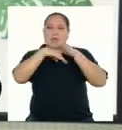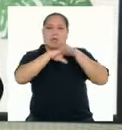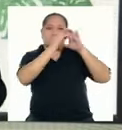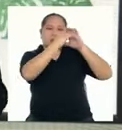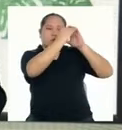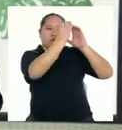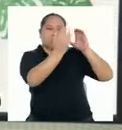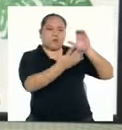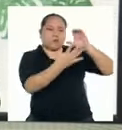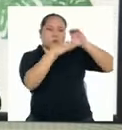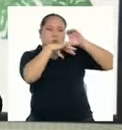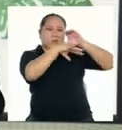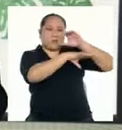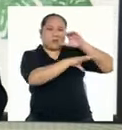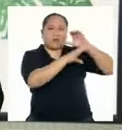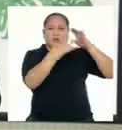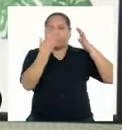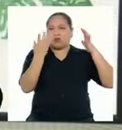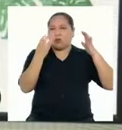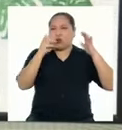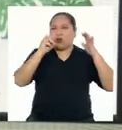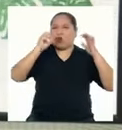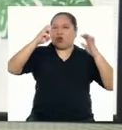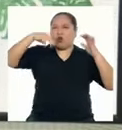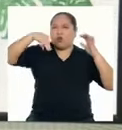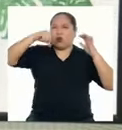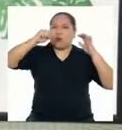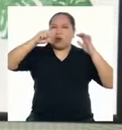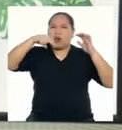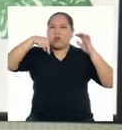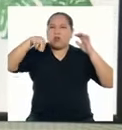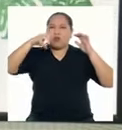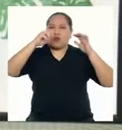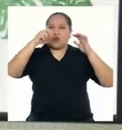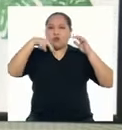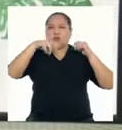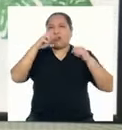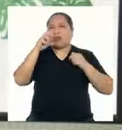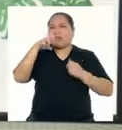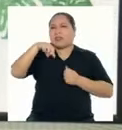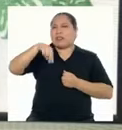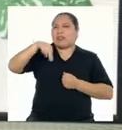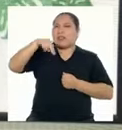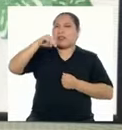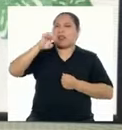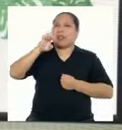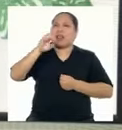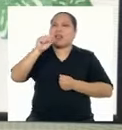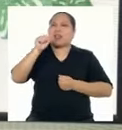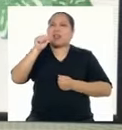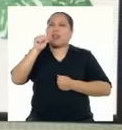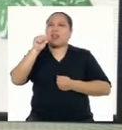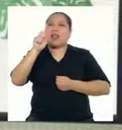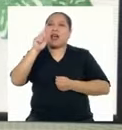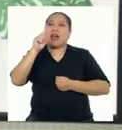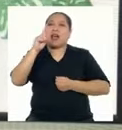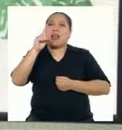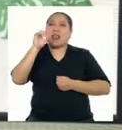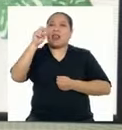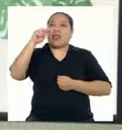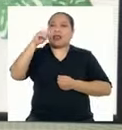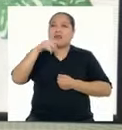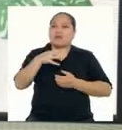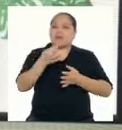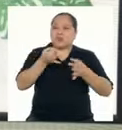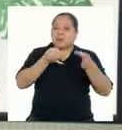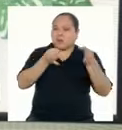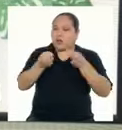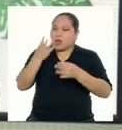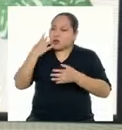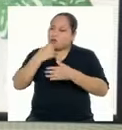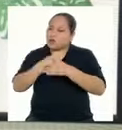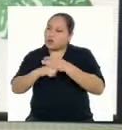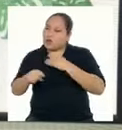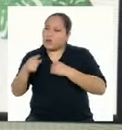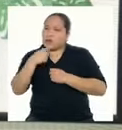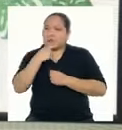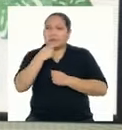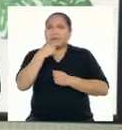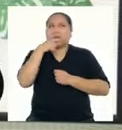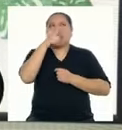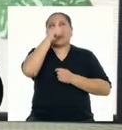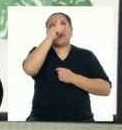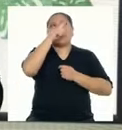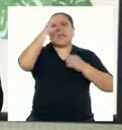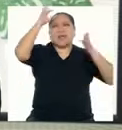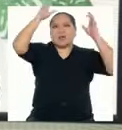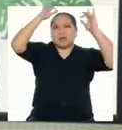cavernas No sé, un cromañón, un ardental Tratando de explicarle a su hijo un fenómeno de la